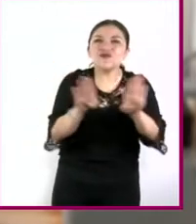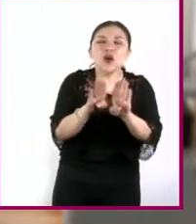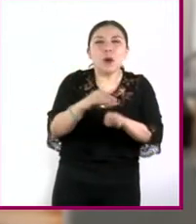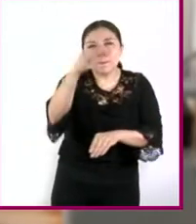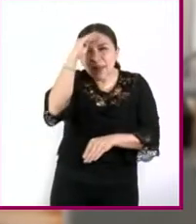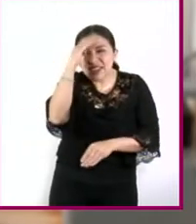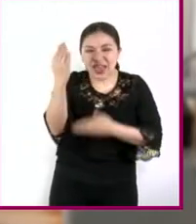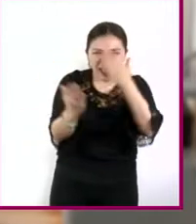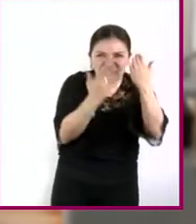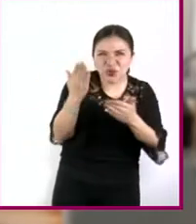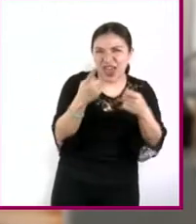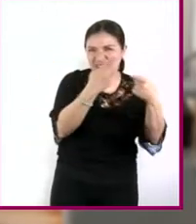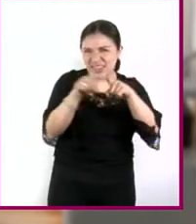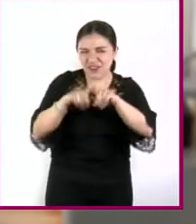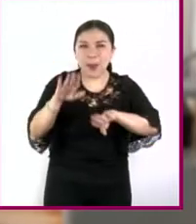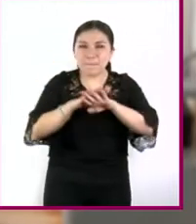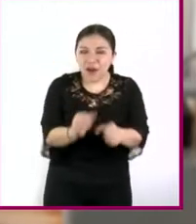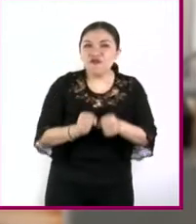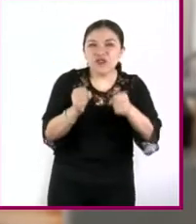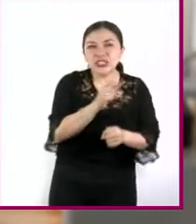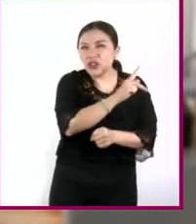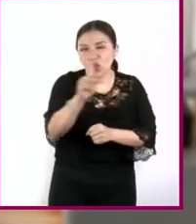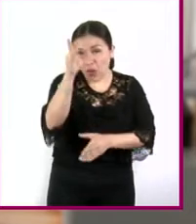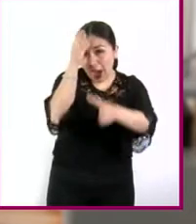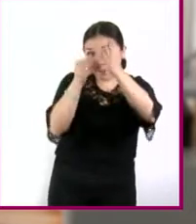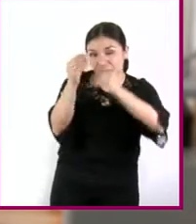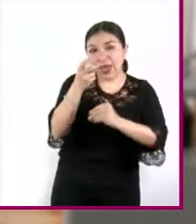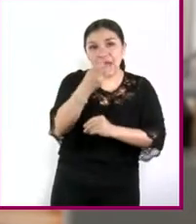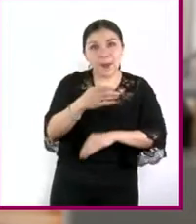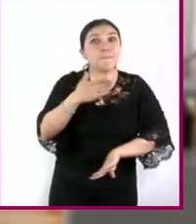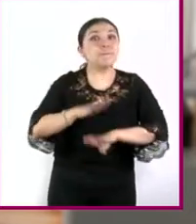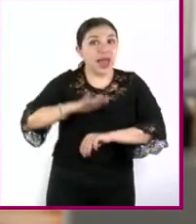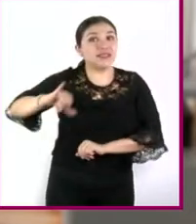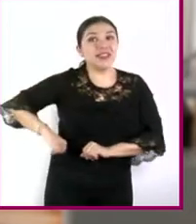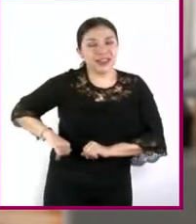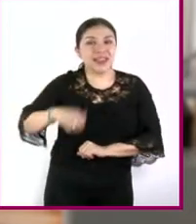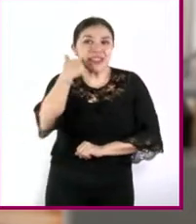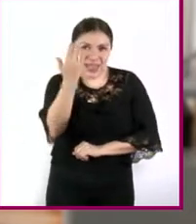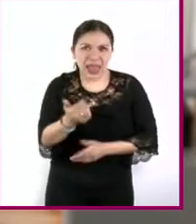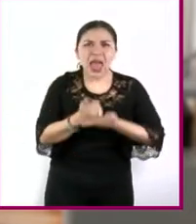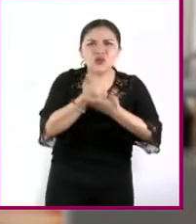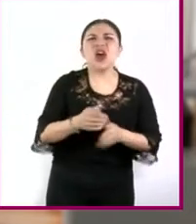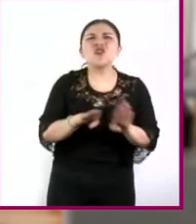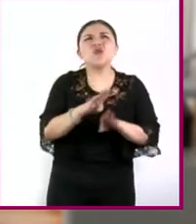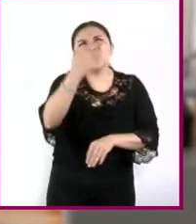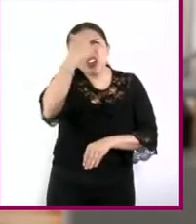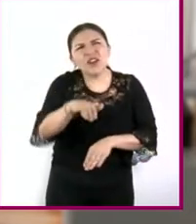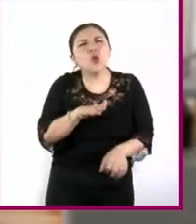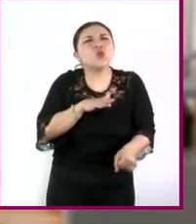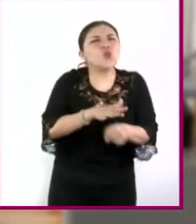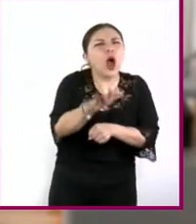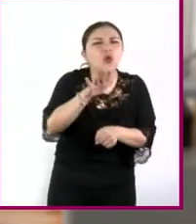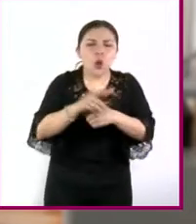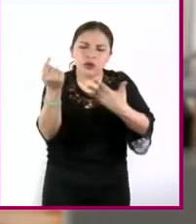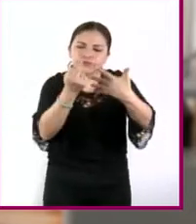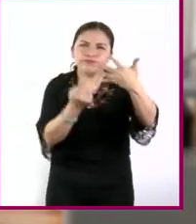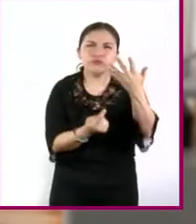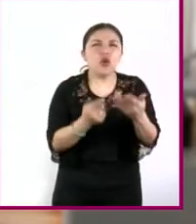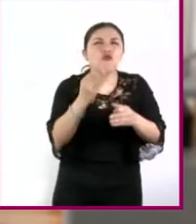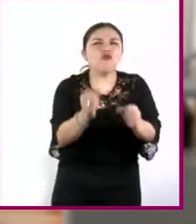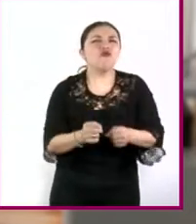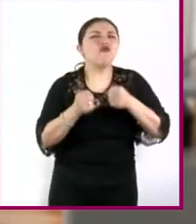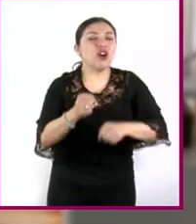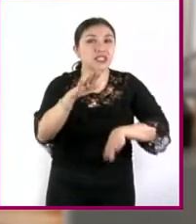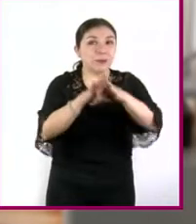continuo y fortalece todos los aprendizajes estarán interesados en saber cuáles son las fuerzas fundamentales del universo